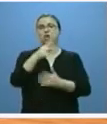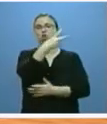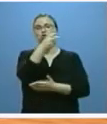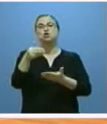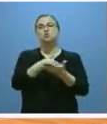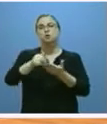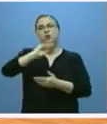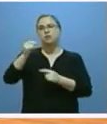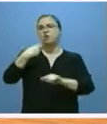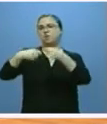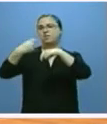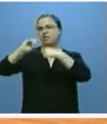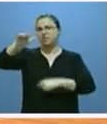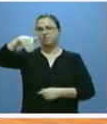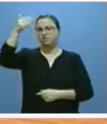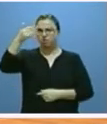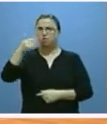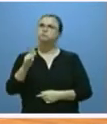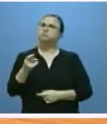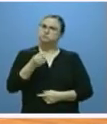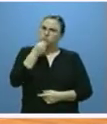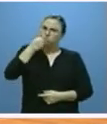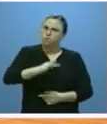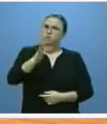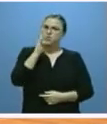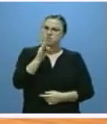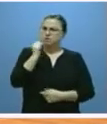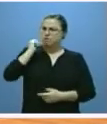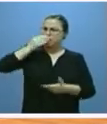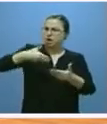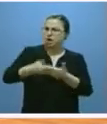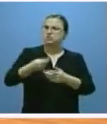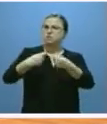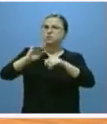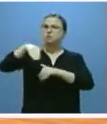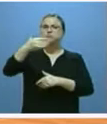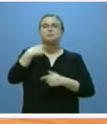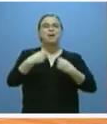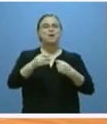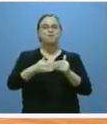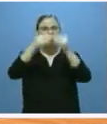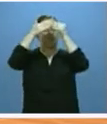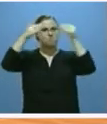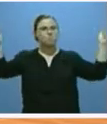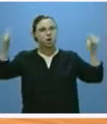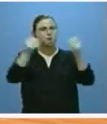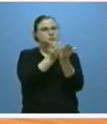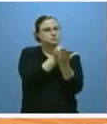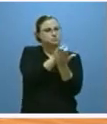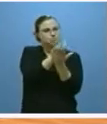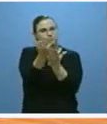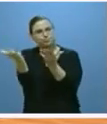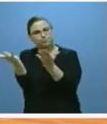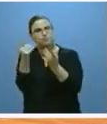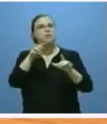La buena marcha del comercio exterior en los últimos años nos está permitiendo tener una economía más abierta con una creciente diversificación de